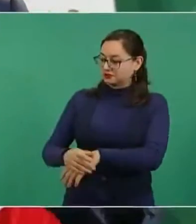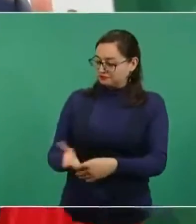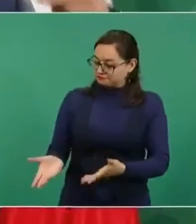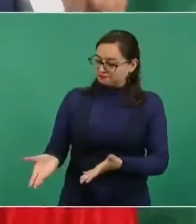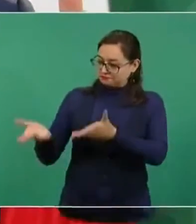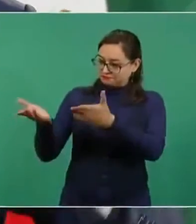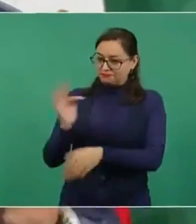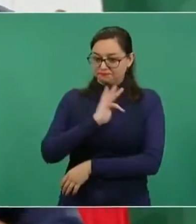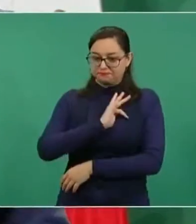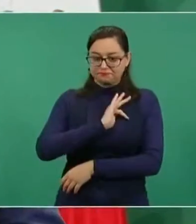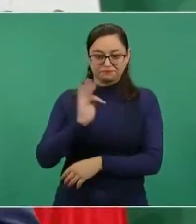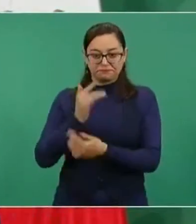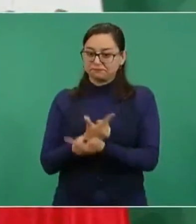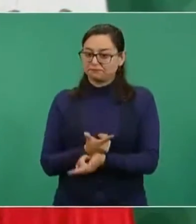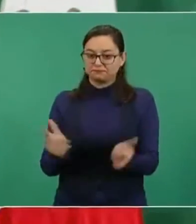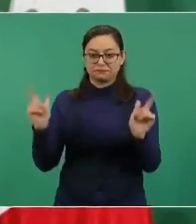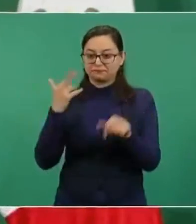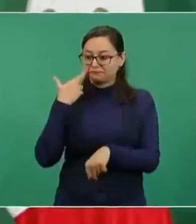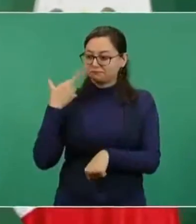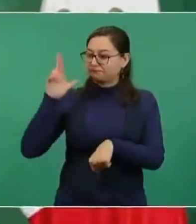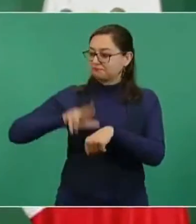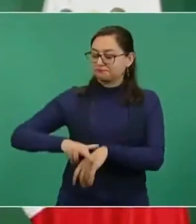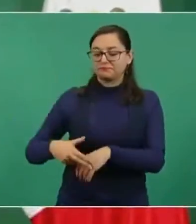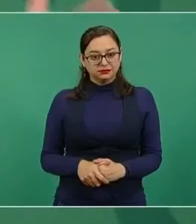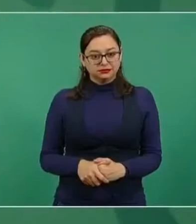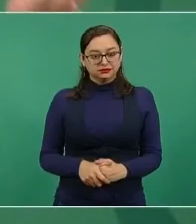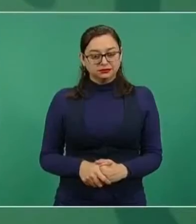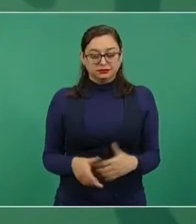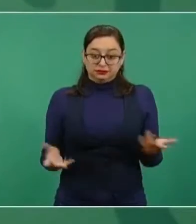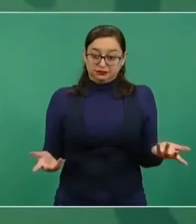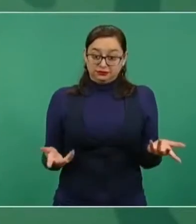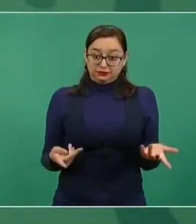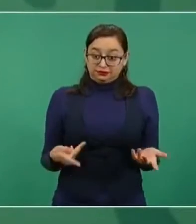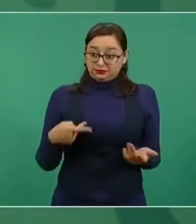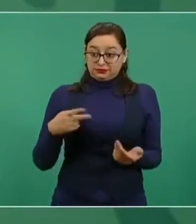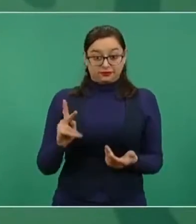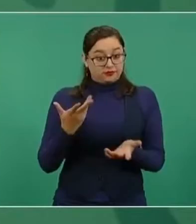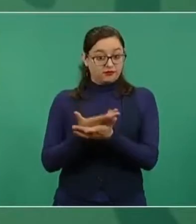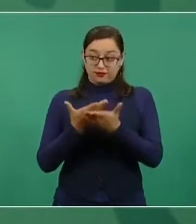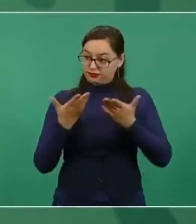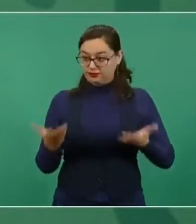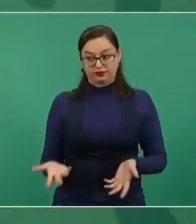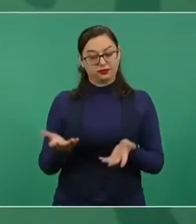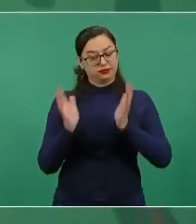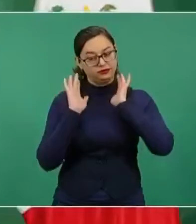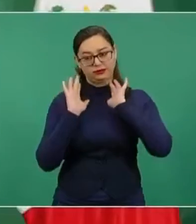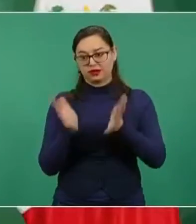ellos gozar de privilegios, pero ya hay una realidad distinta.